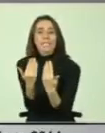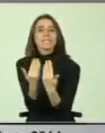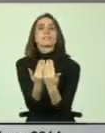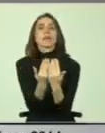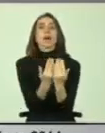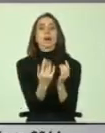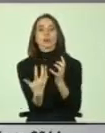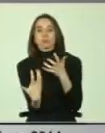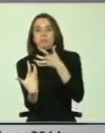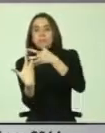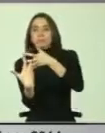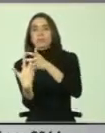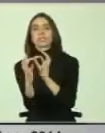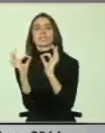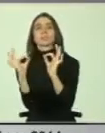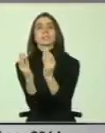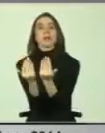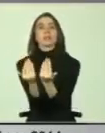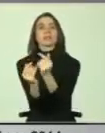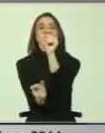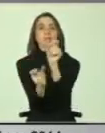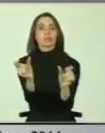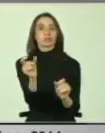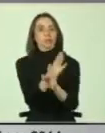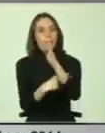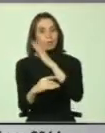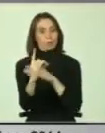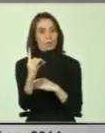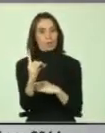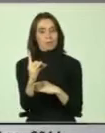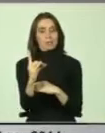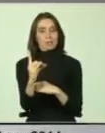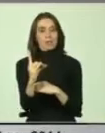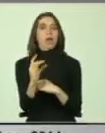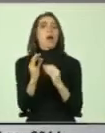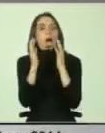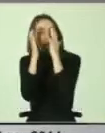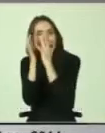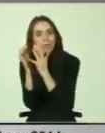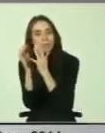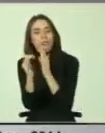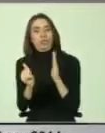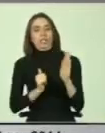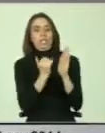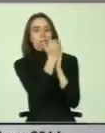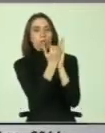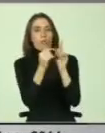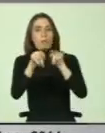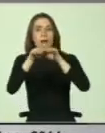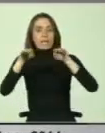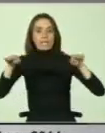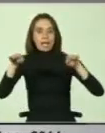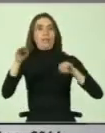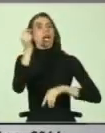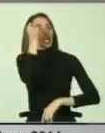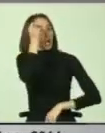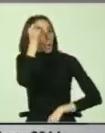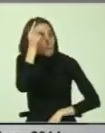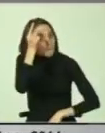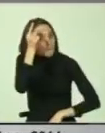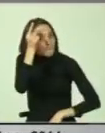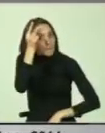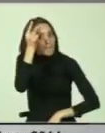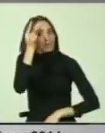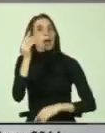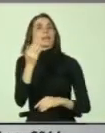adaptadas a las necesidades especiales de las personas con discapacidad para garantizar una atención bajo parámetros de equidad, comprensibilidad e